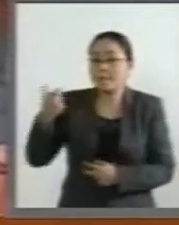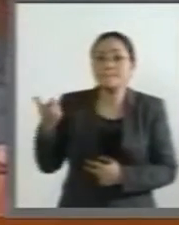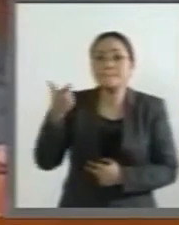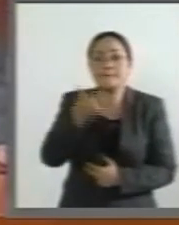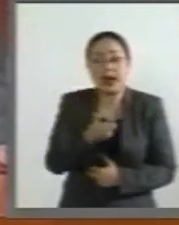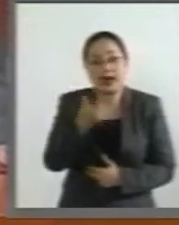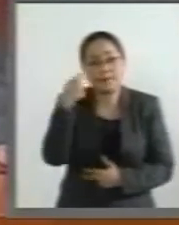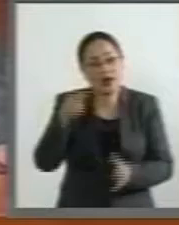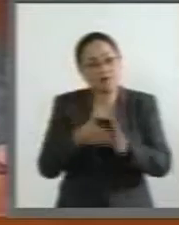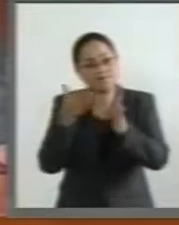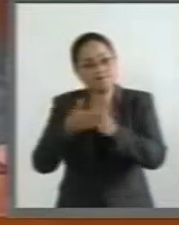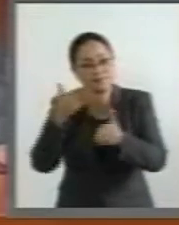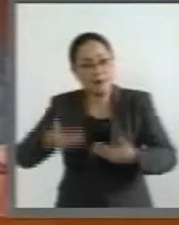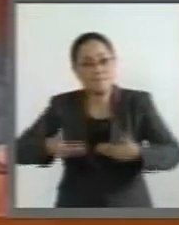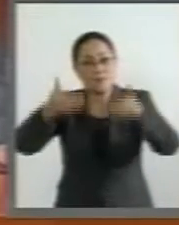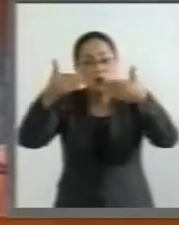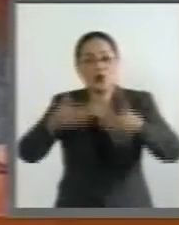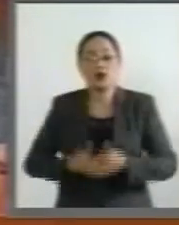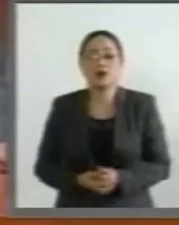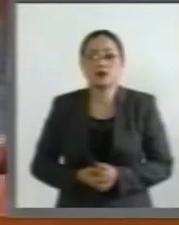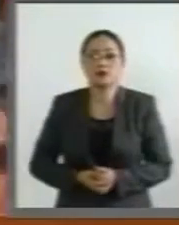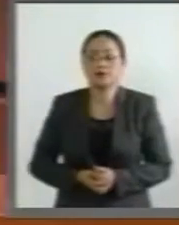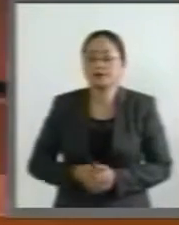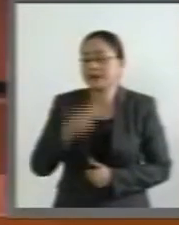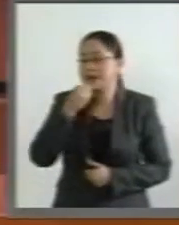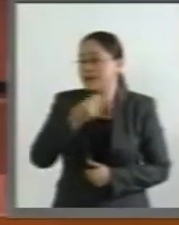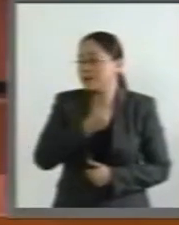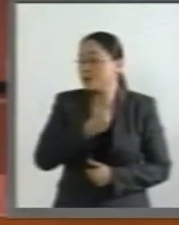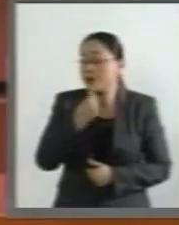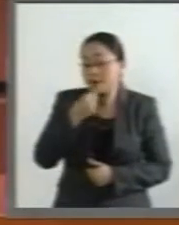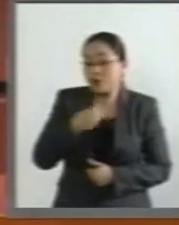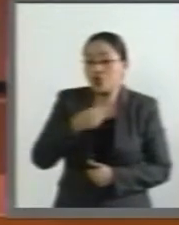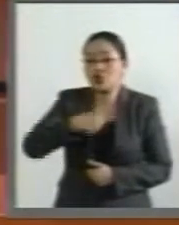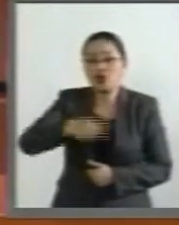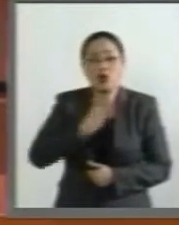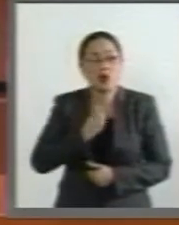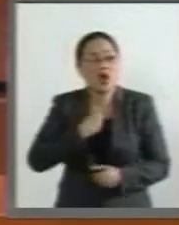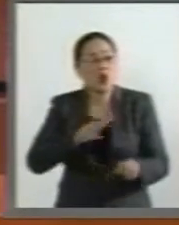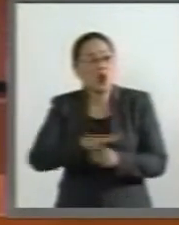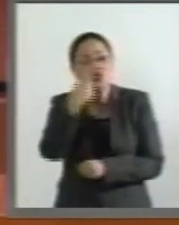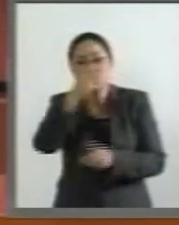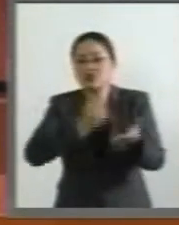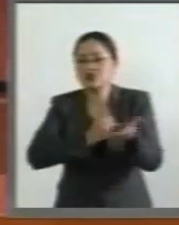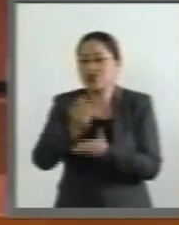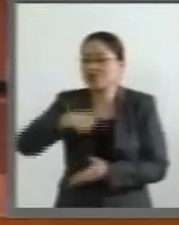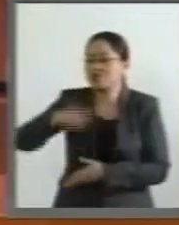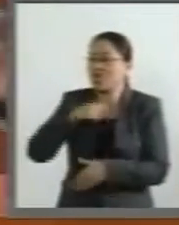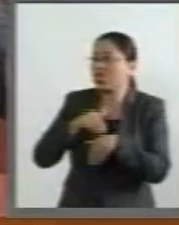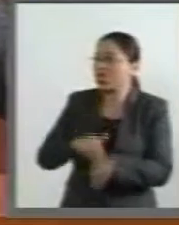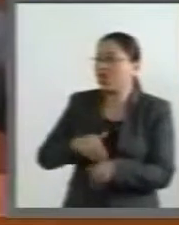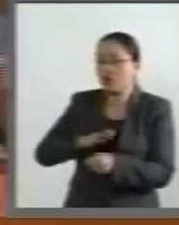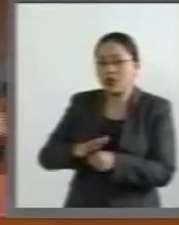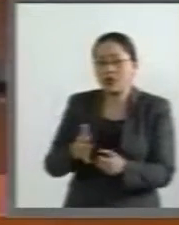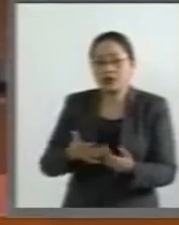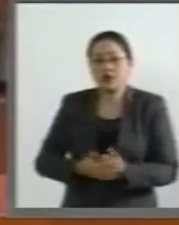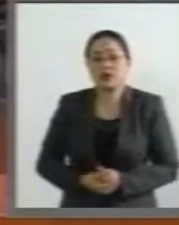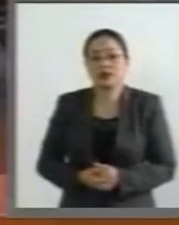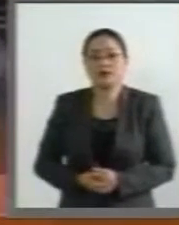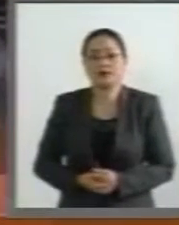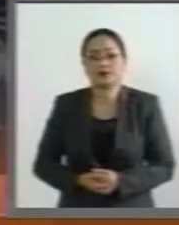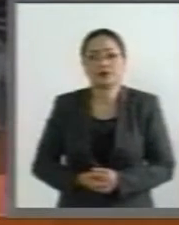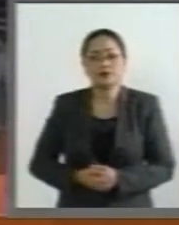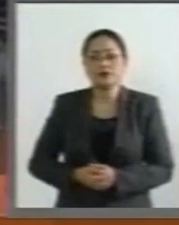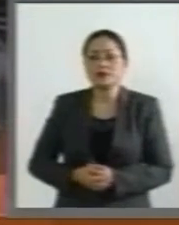que tendremos que aguantar todo lo que él quiera. He escuchado aquí con atención